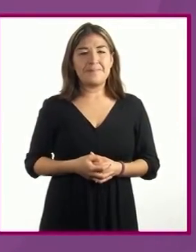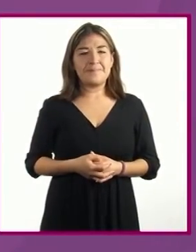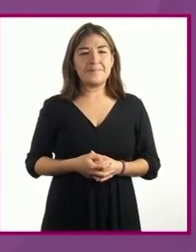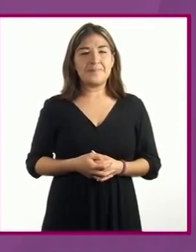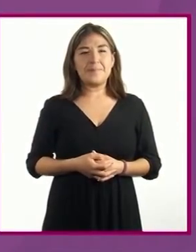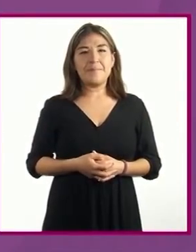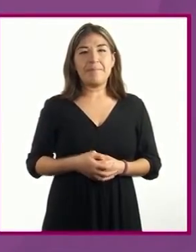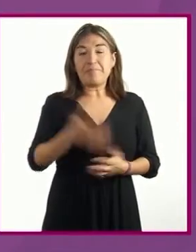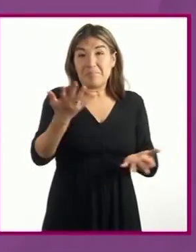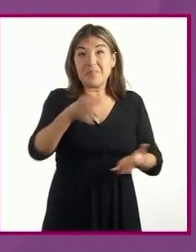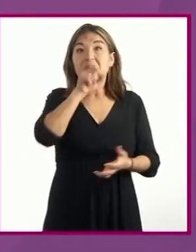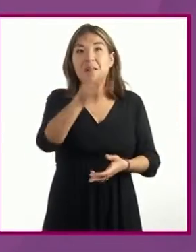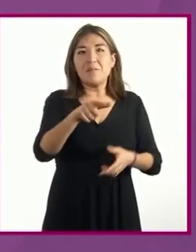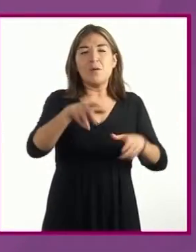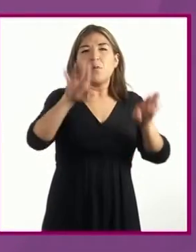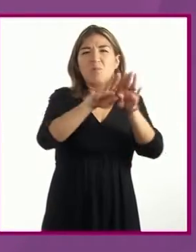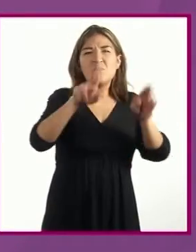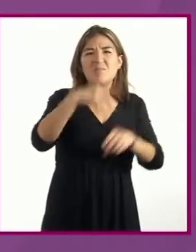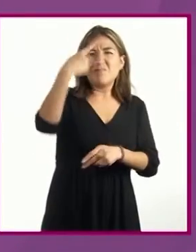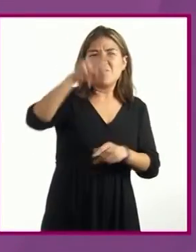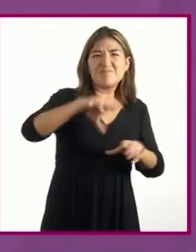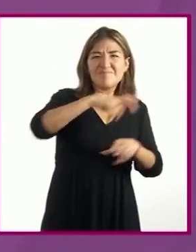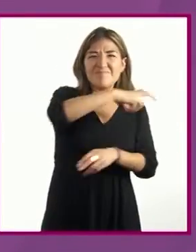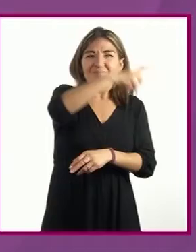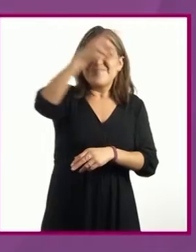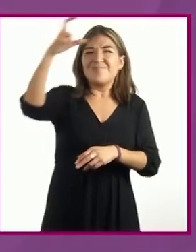o incluso un planeta lejano.